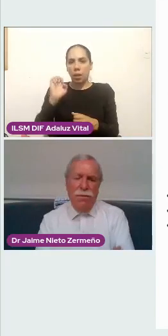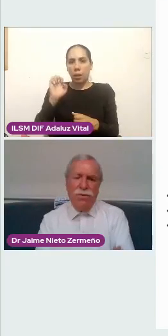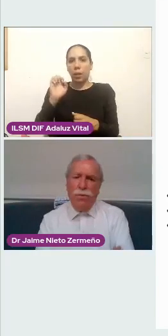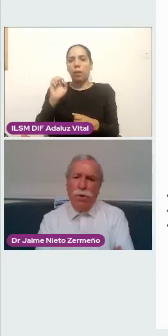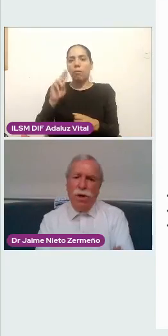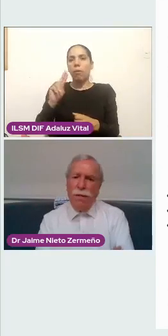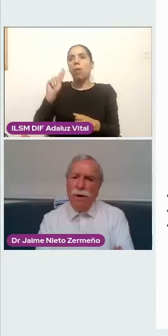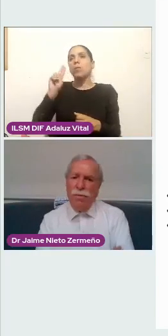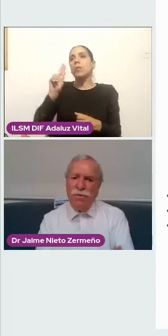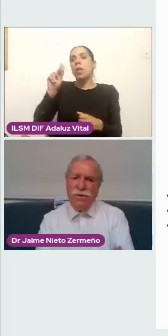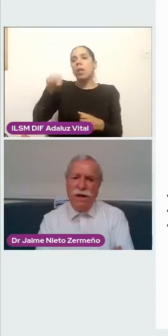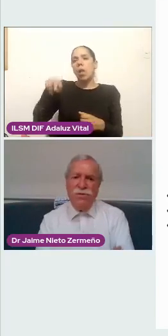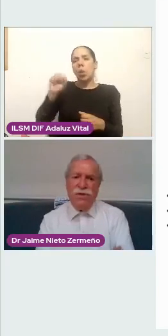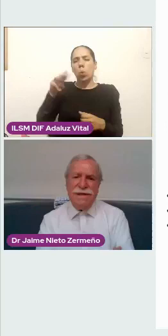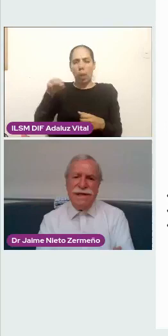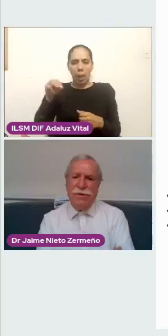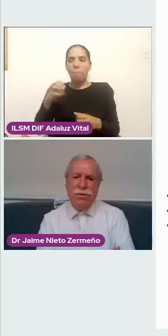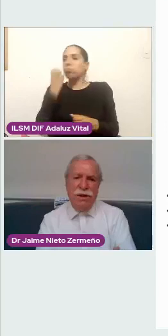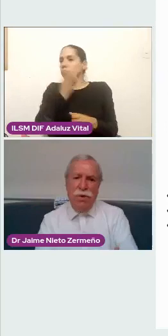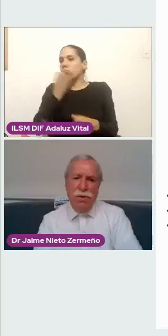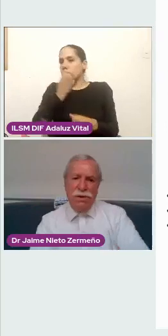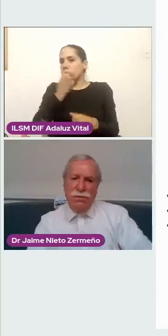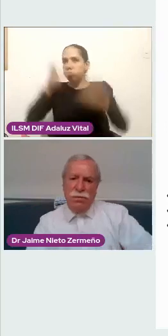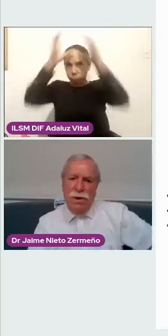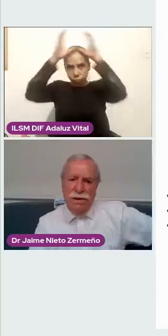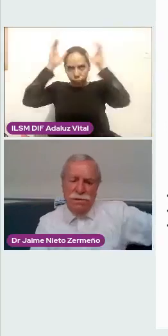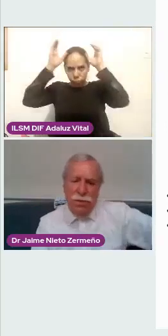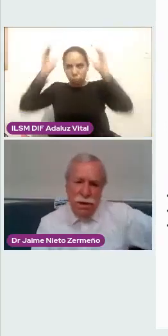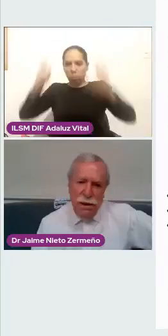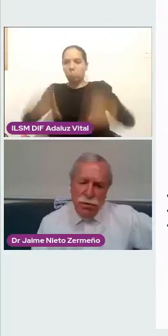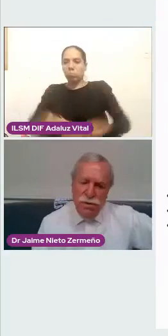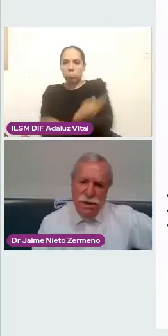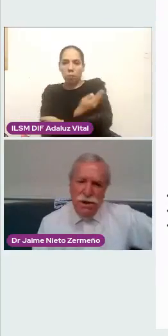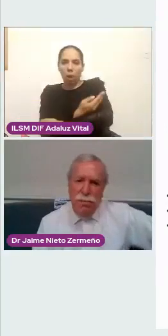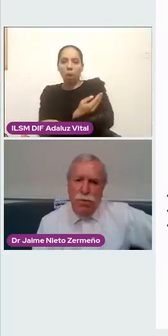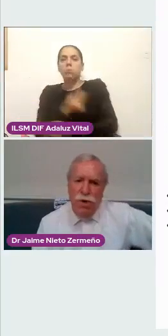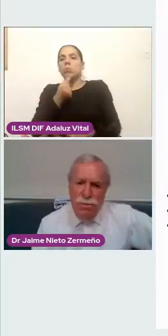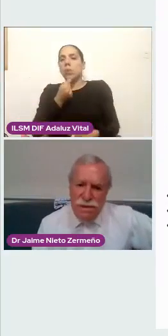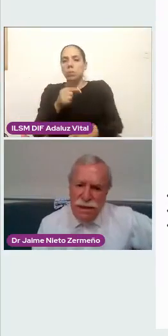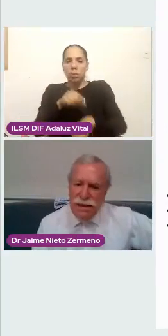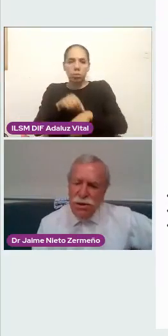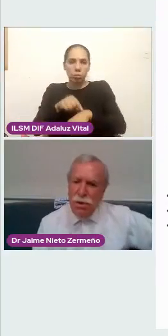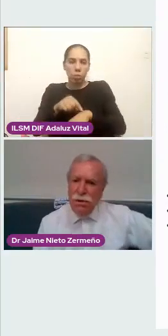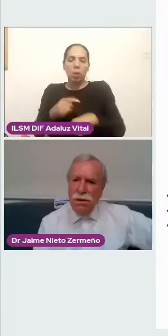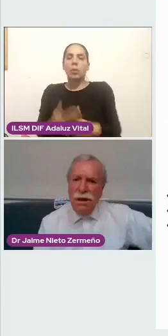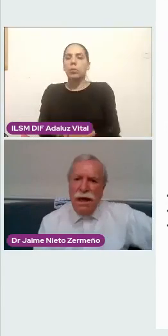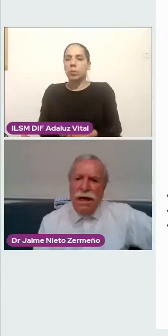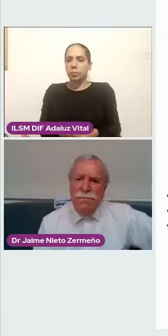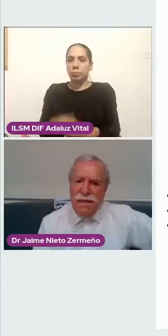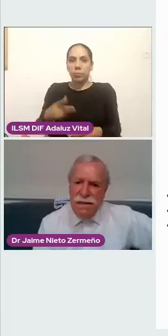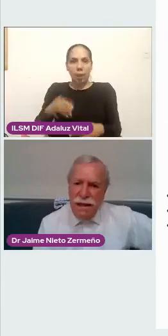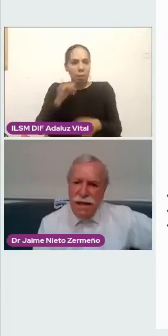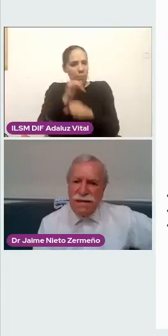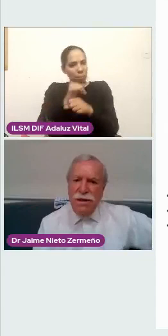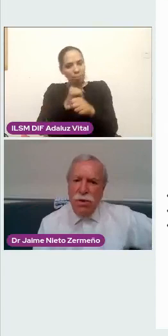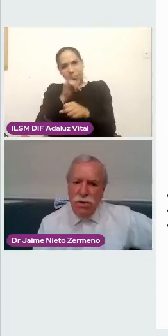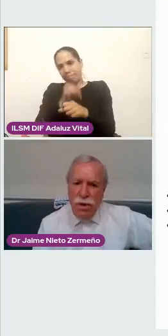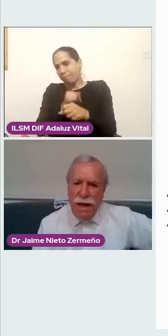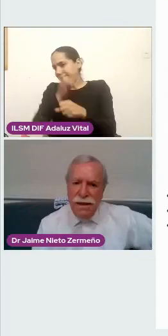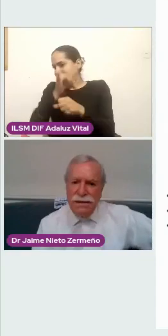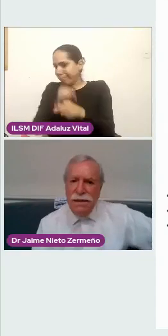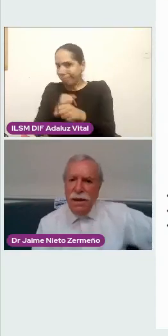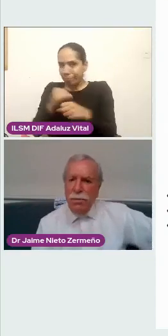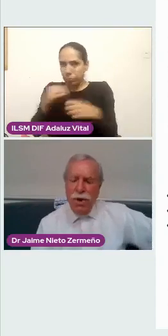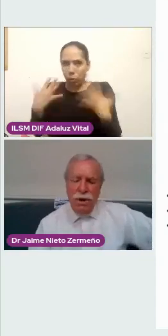Tenemos un programa de profesionalización que se ha continuado en nuestro, todo este tiempo, investigación, hay maestrías, hay